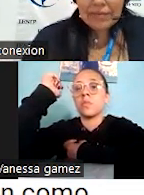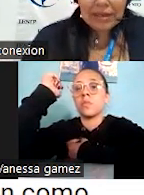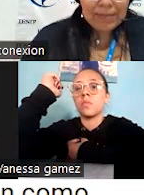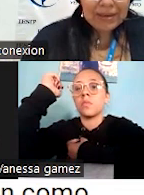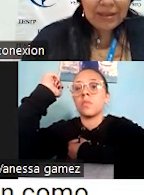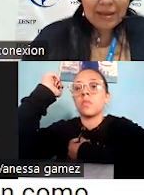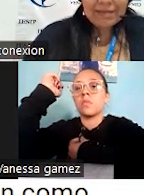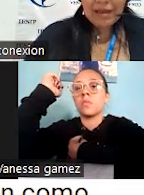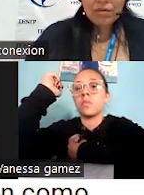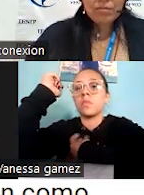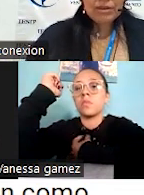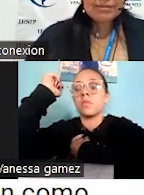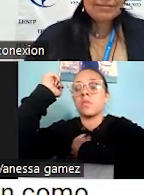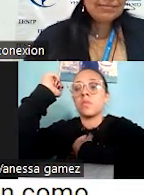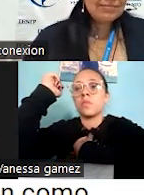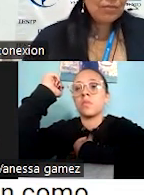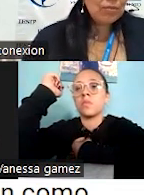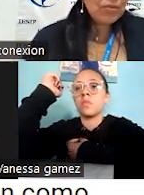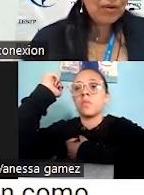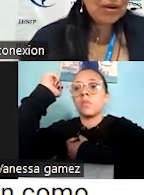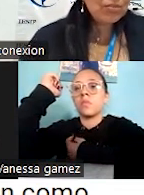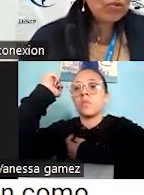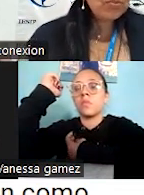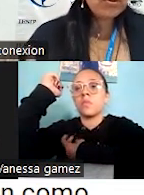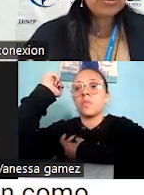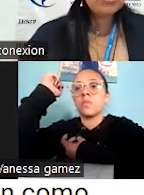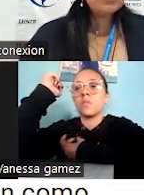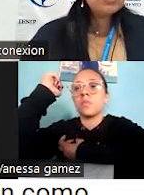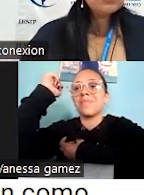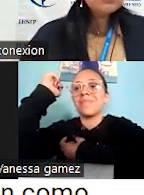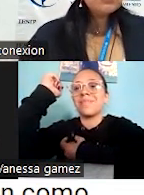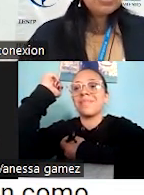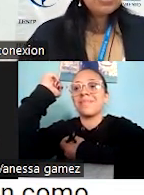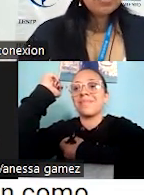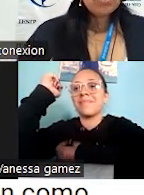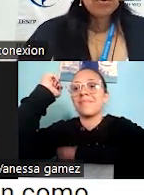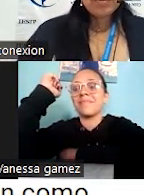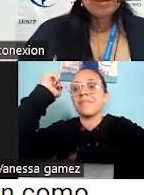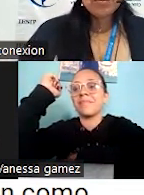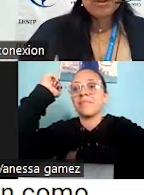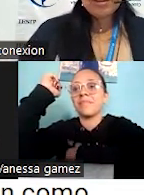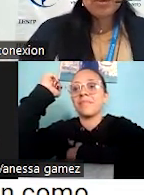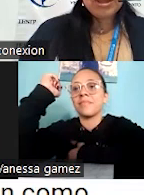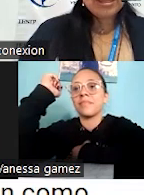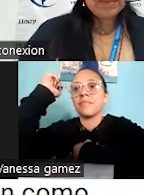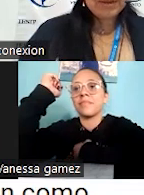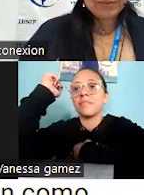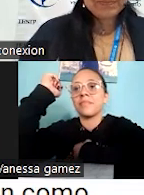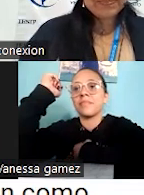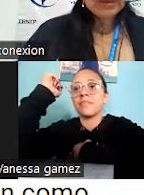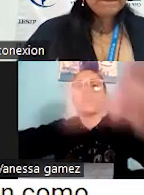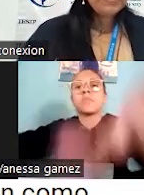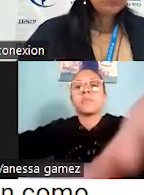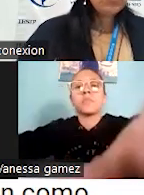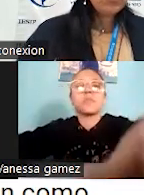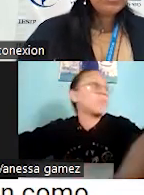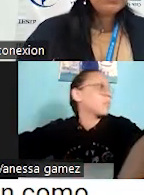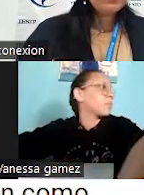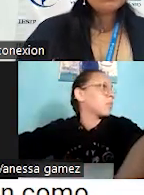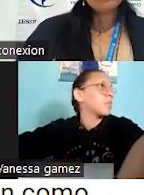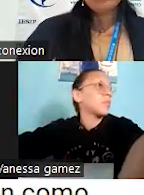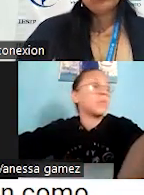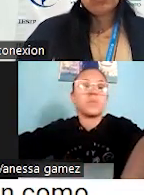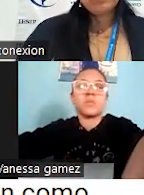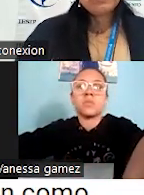en la parte del Estado, pues no podemos hablar mucho porque aquí esto es un país muy atípico. Pero